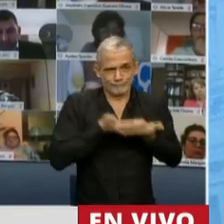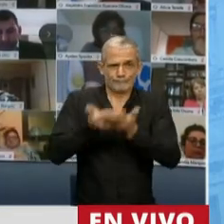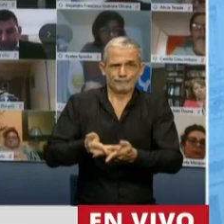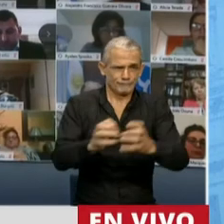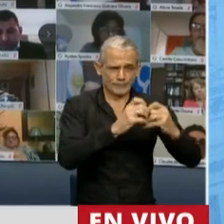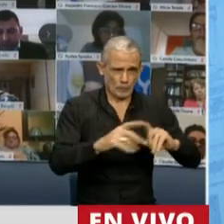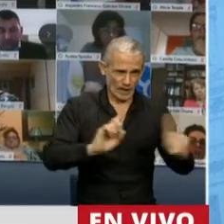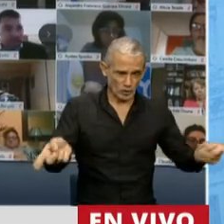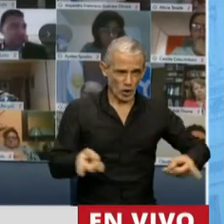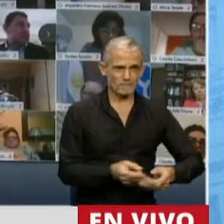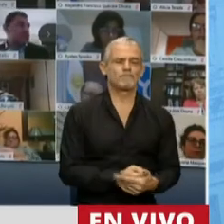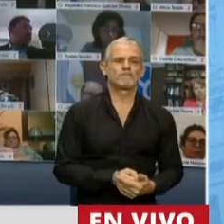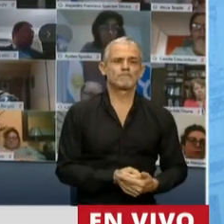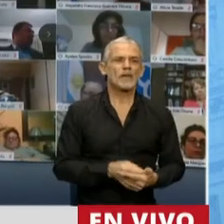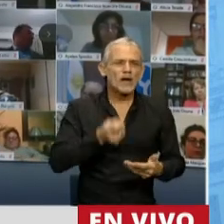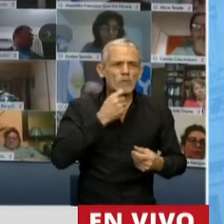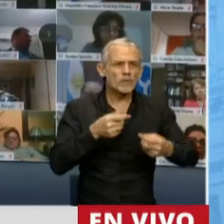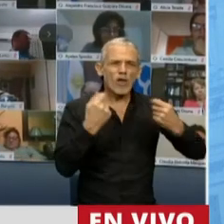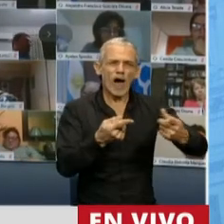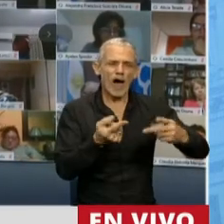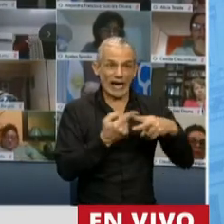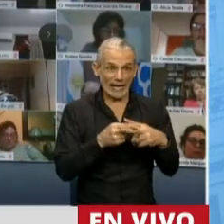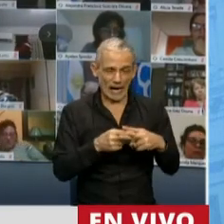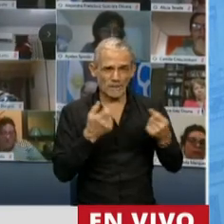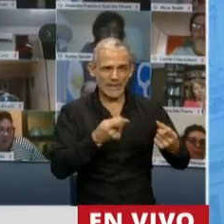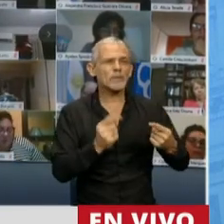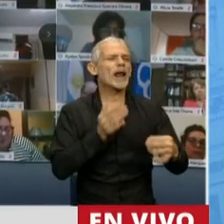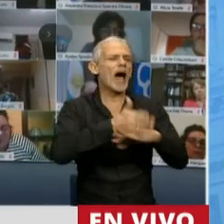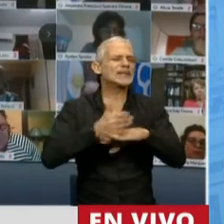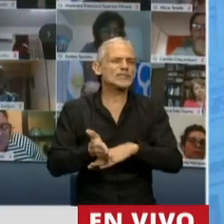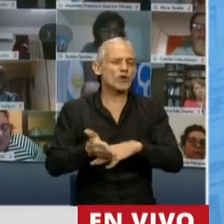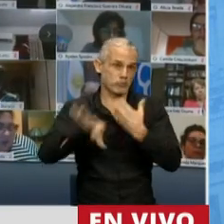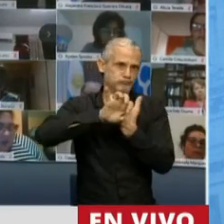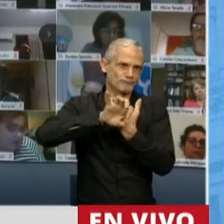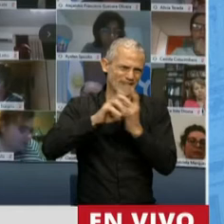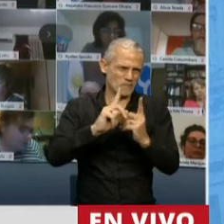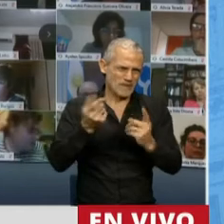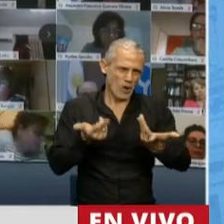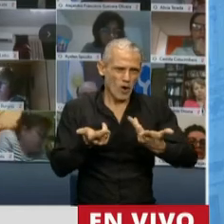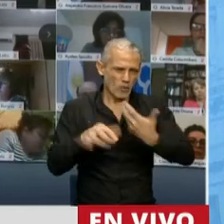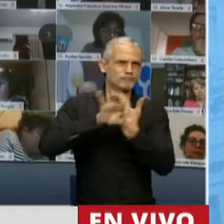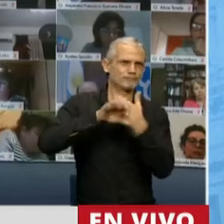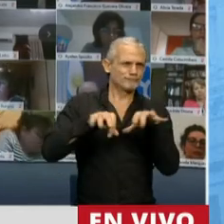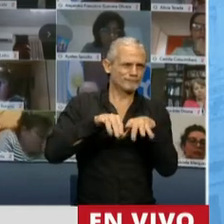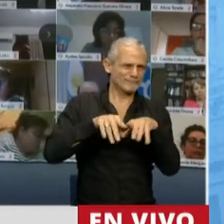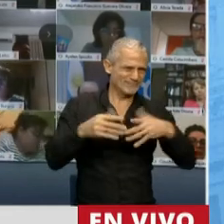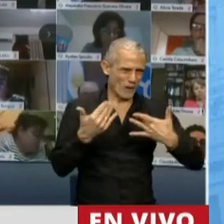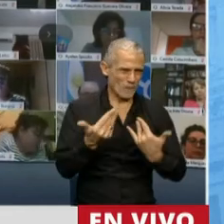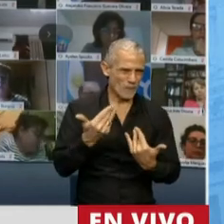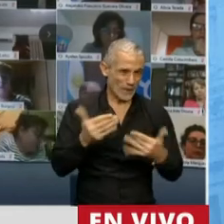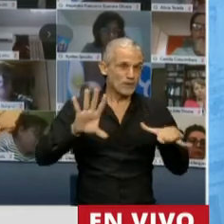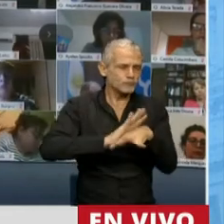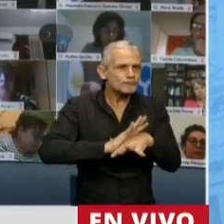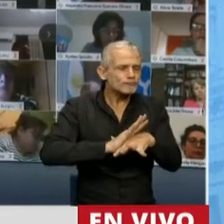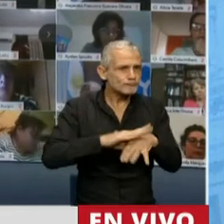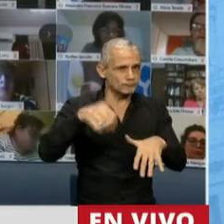las herramientas de acceso digital como la que estamos planteando son oportunas y